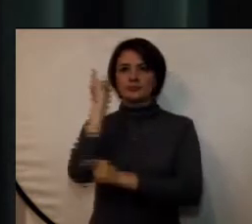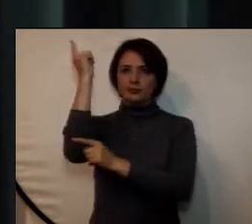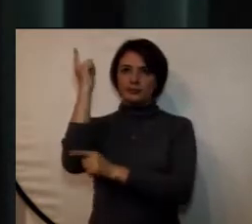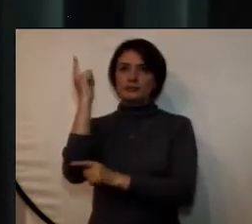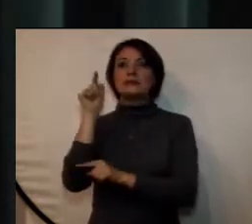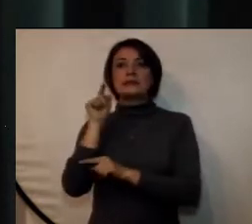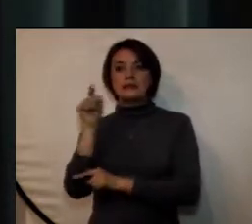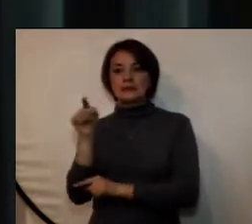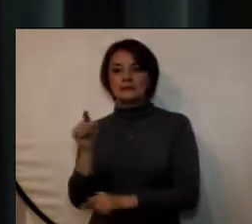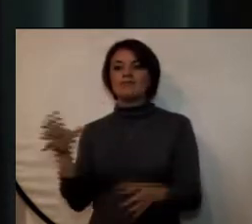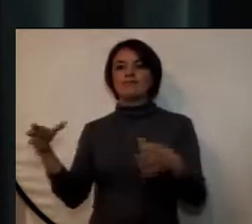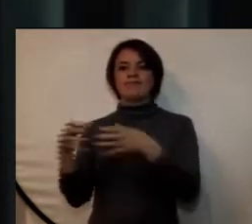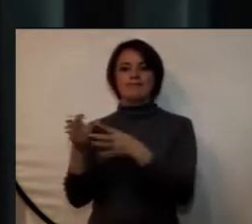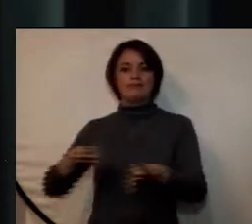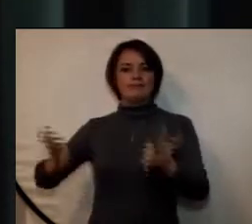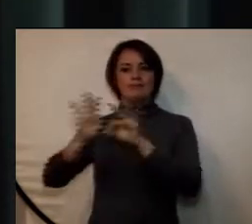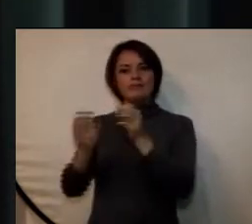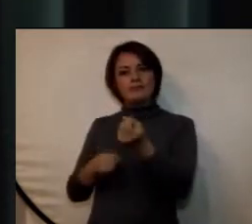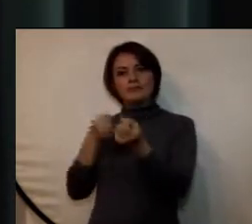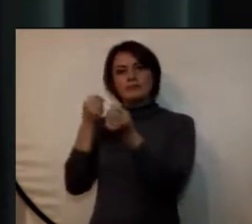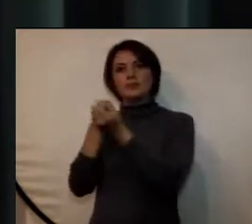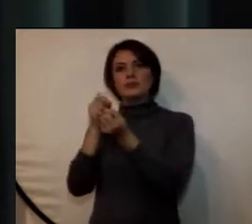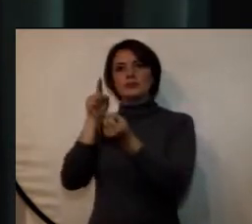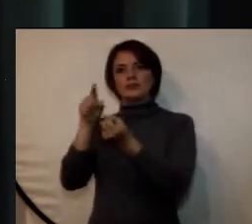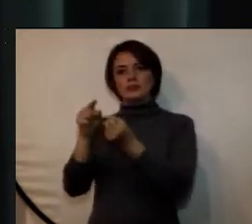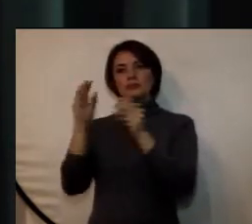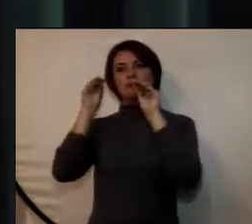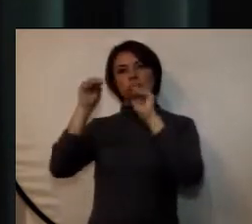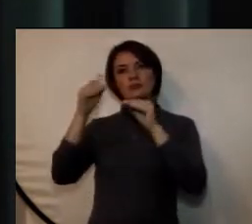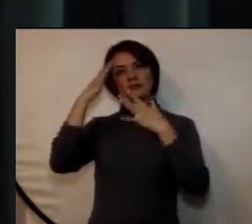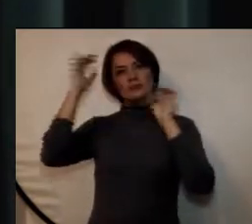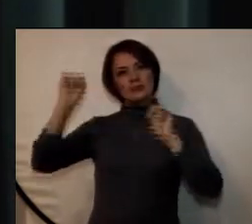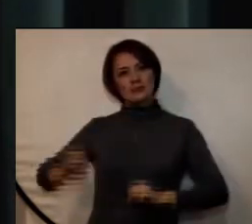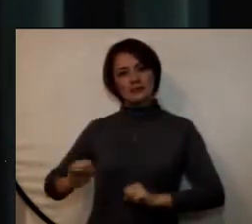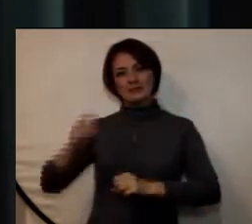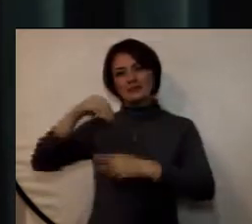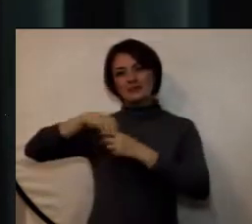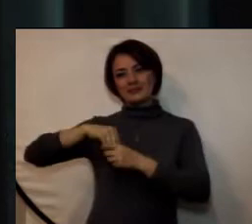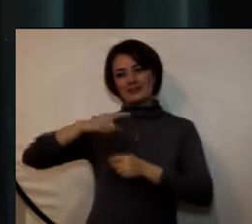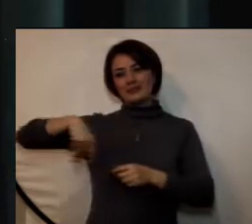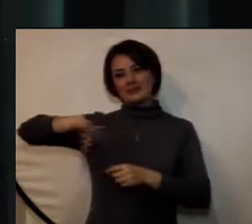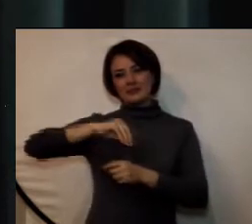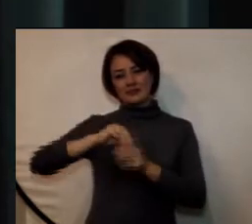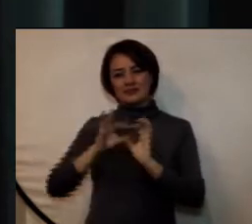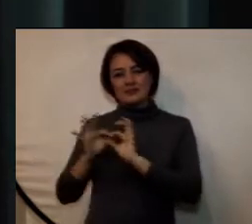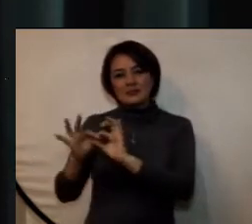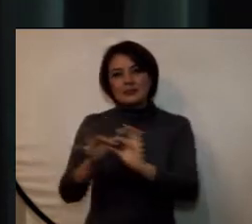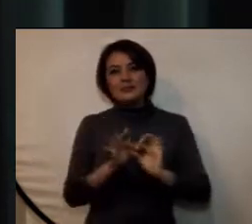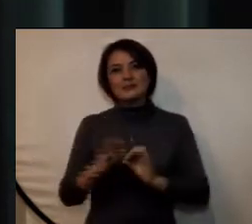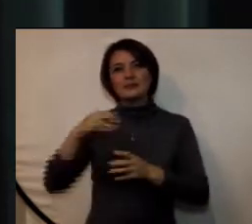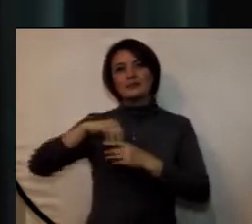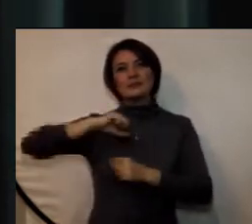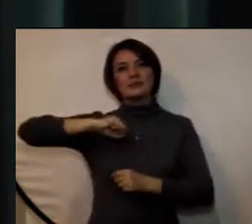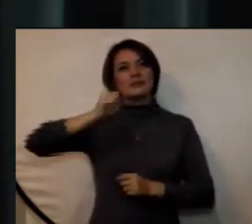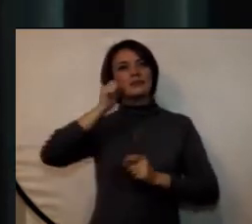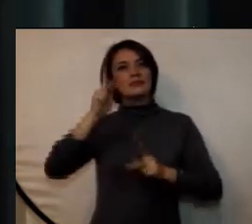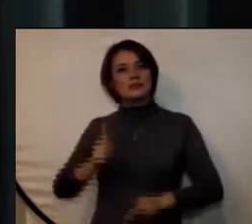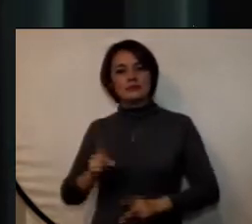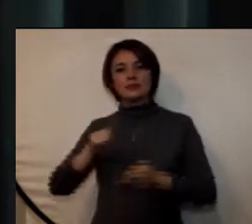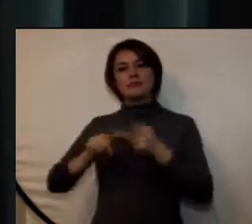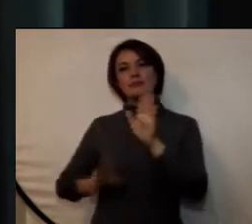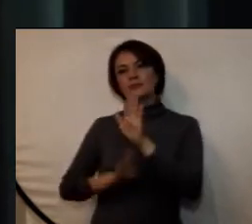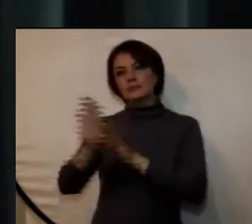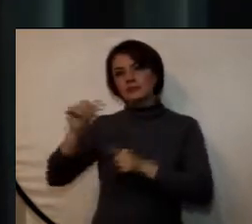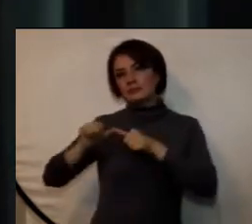y que, como elemento clave del fortalecimiento de las capacidades endógenas, la consolidación de los derechos humanos, el